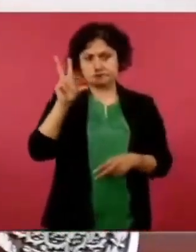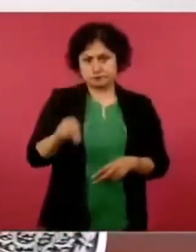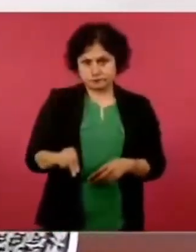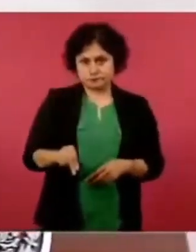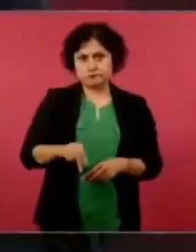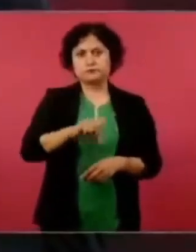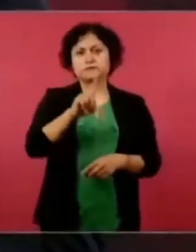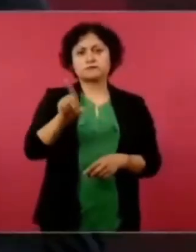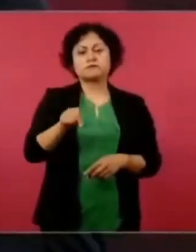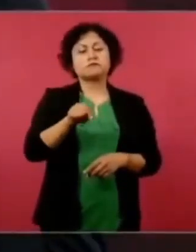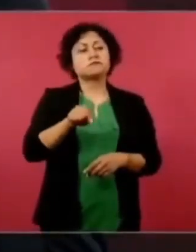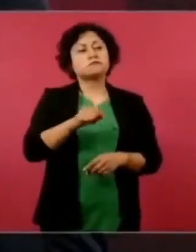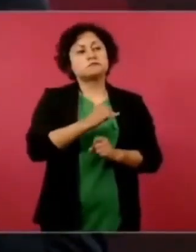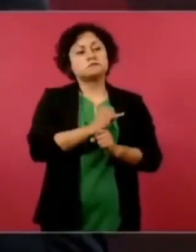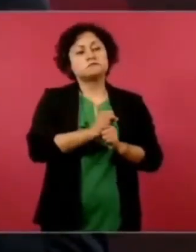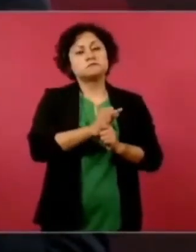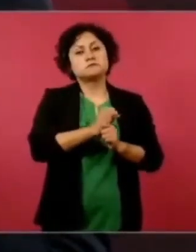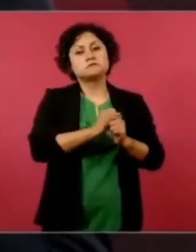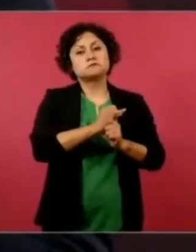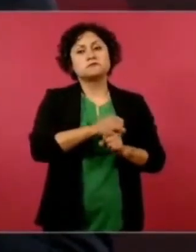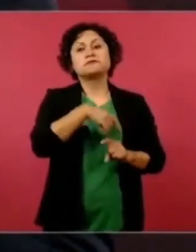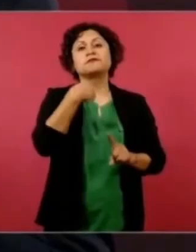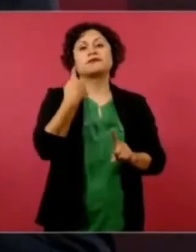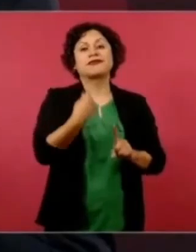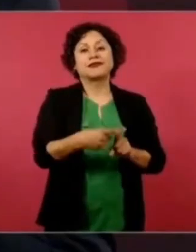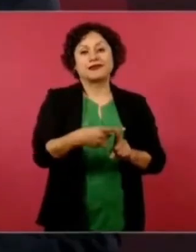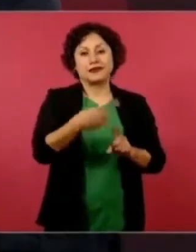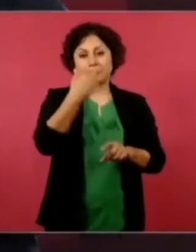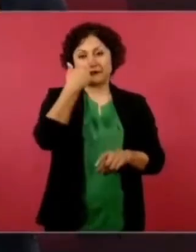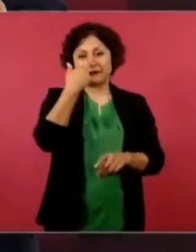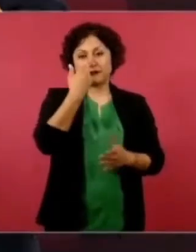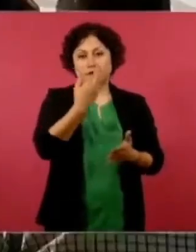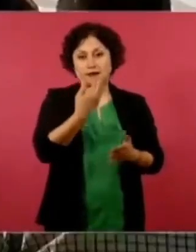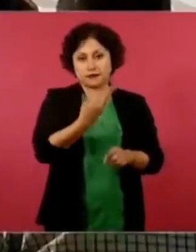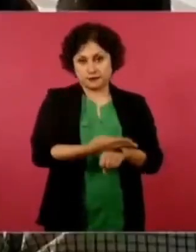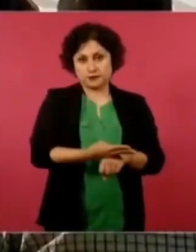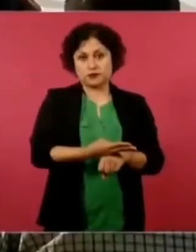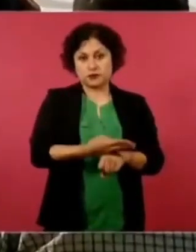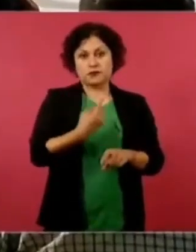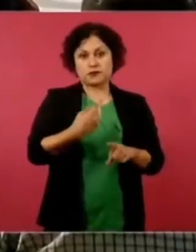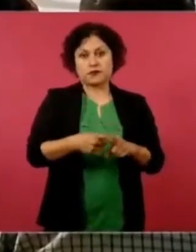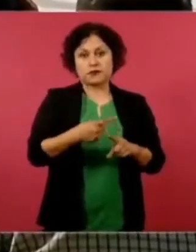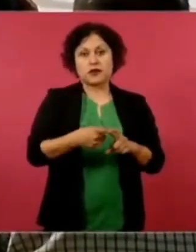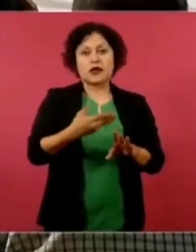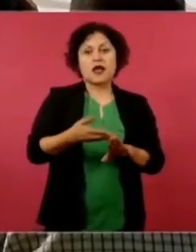cometido el crimen, lo habían asesinado,